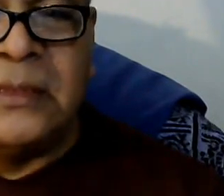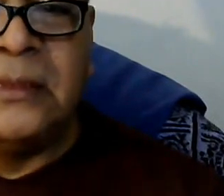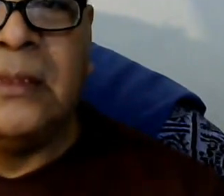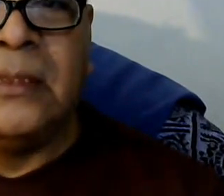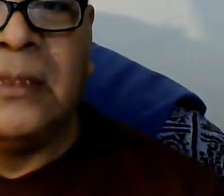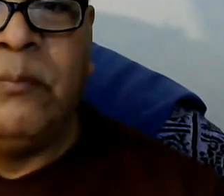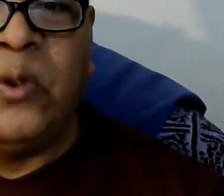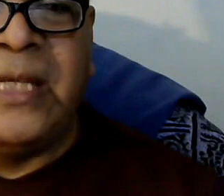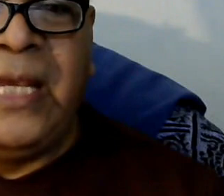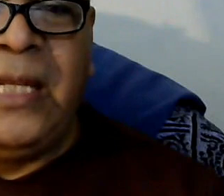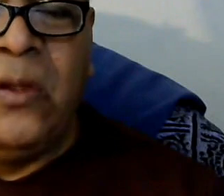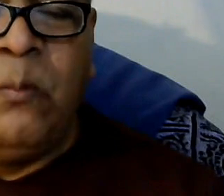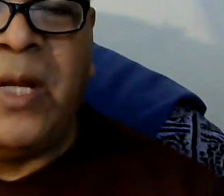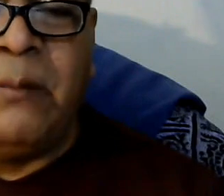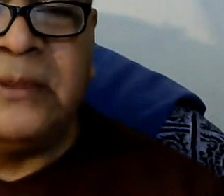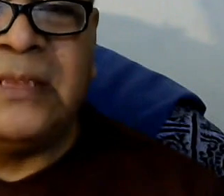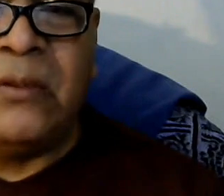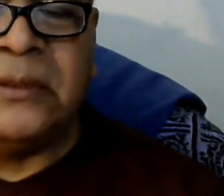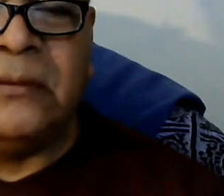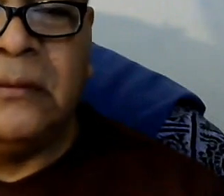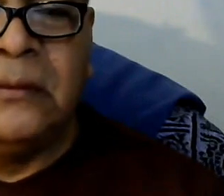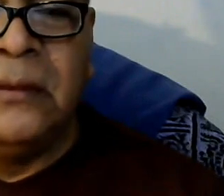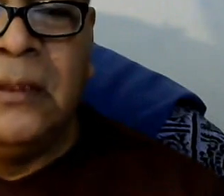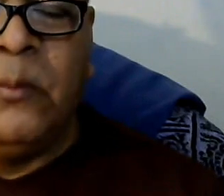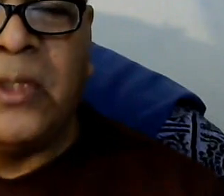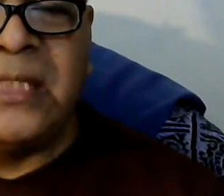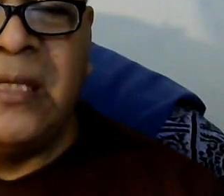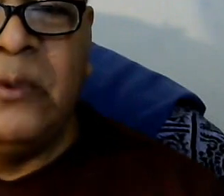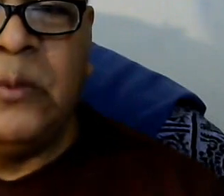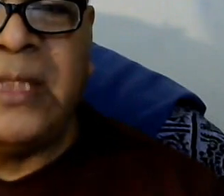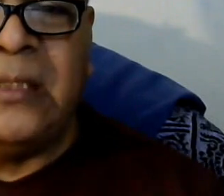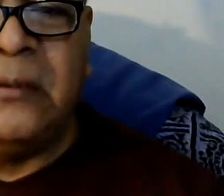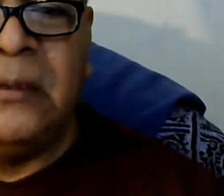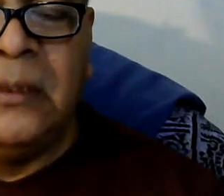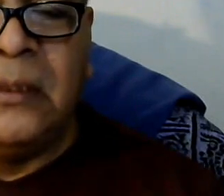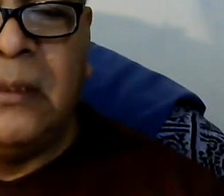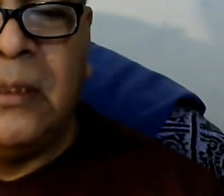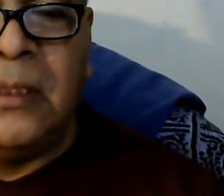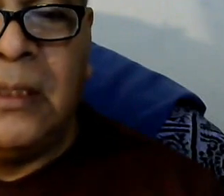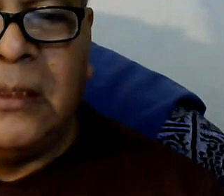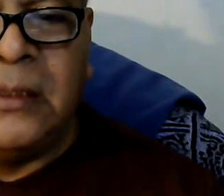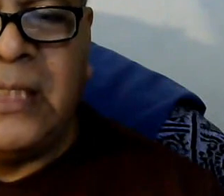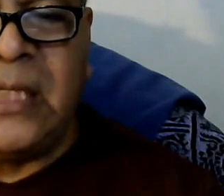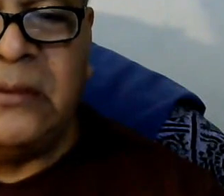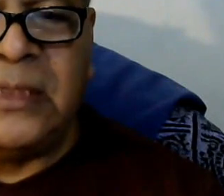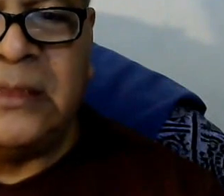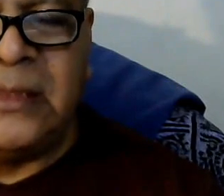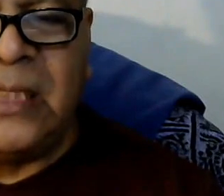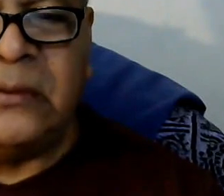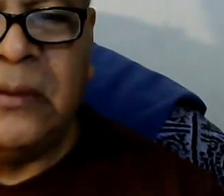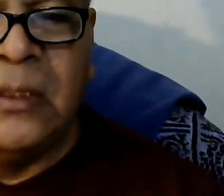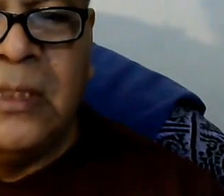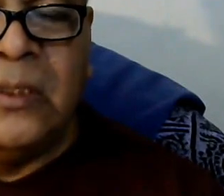entonces por qué no paramos esta cosa ¿no? ¿por qué seguimos votando tres años